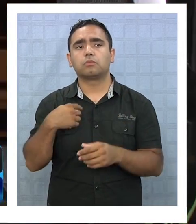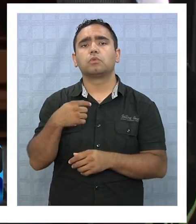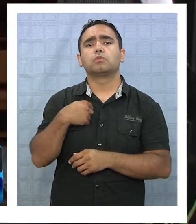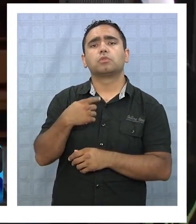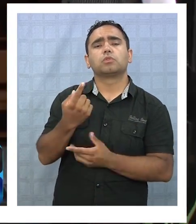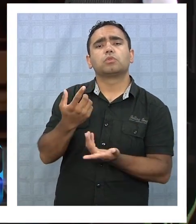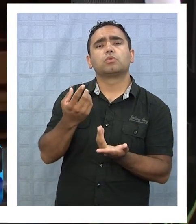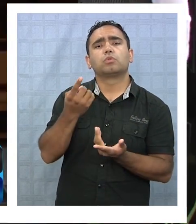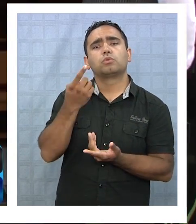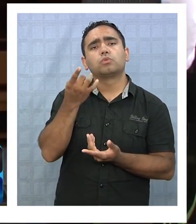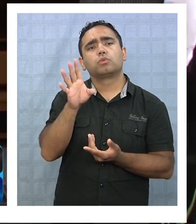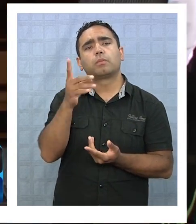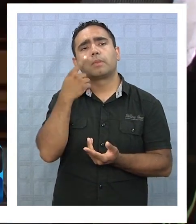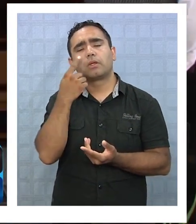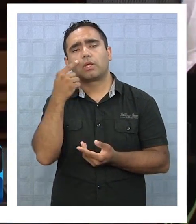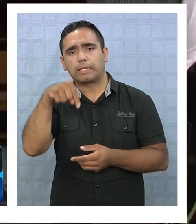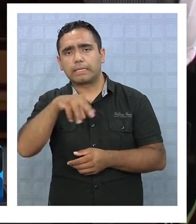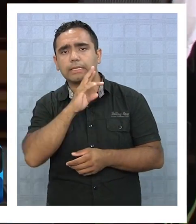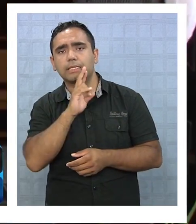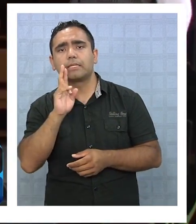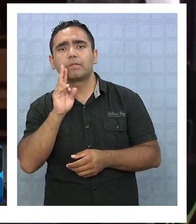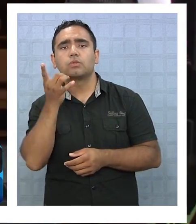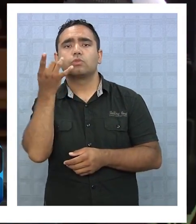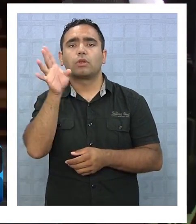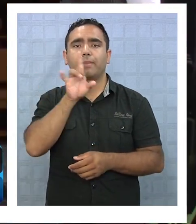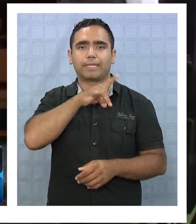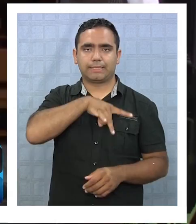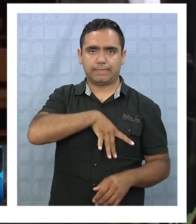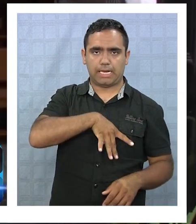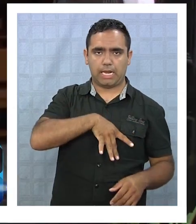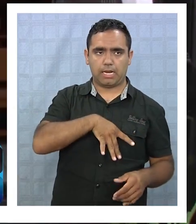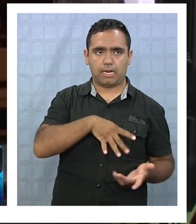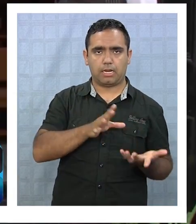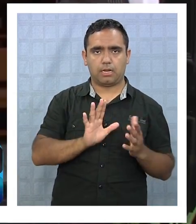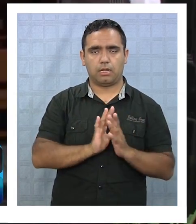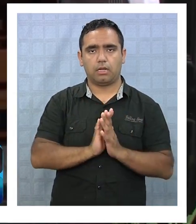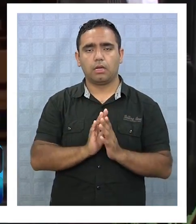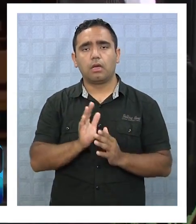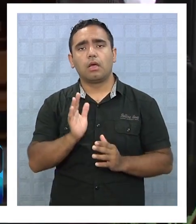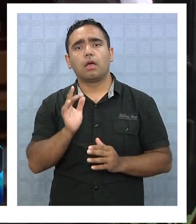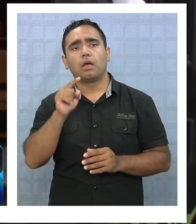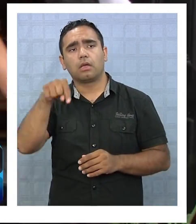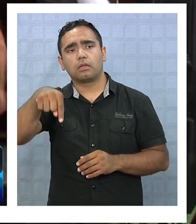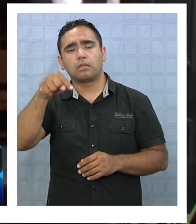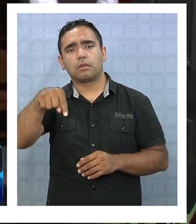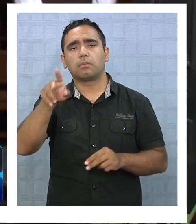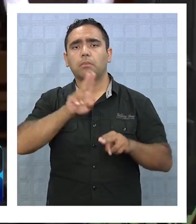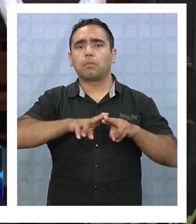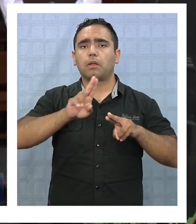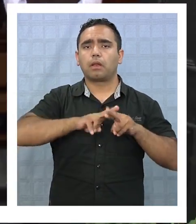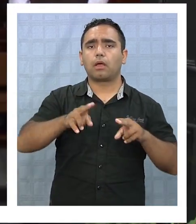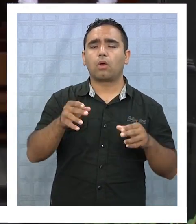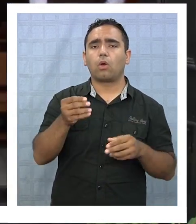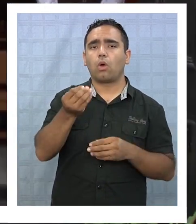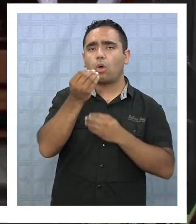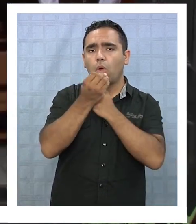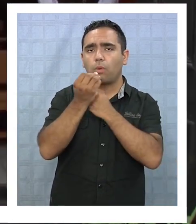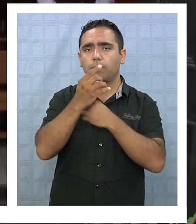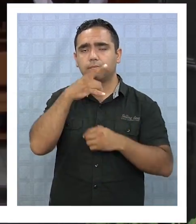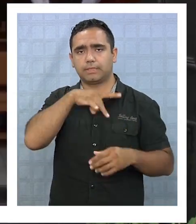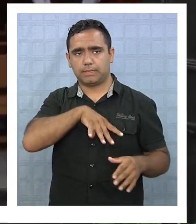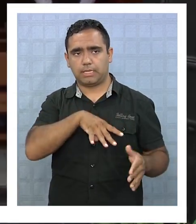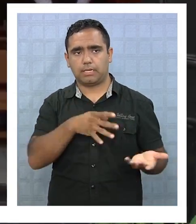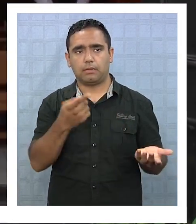conocimiento de que aquí en este restaurante es comida chilena, entonces acá se prepara todo lo que es comida chilena, pero